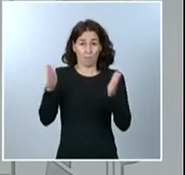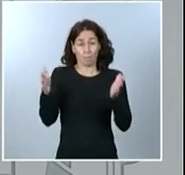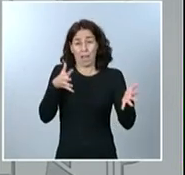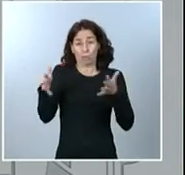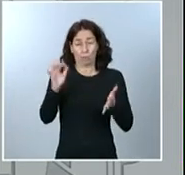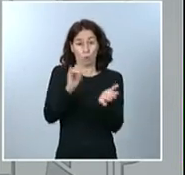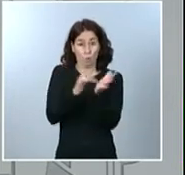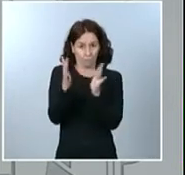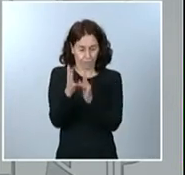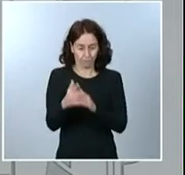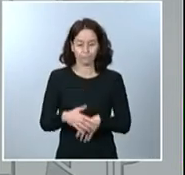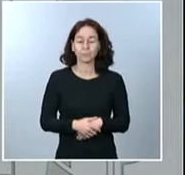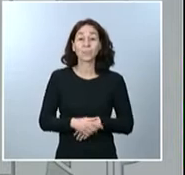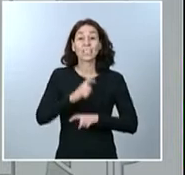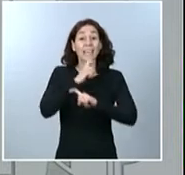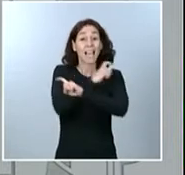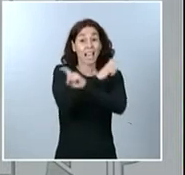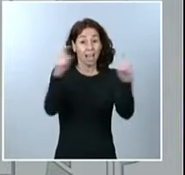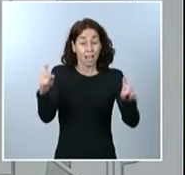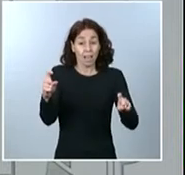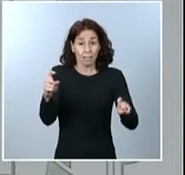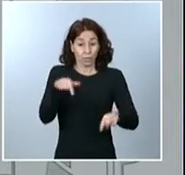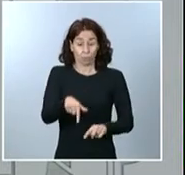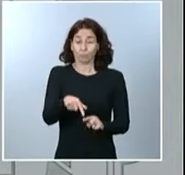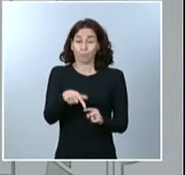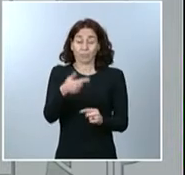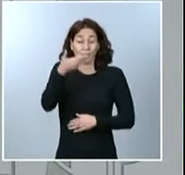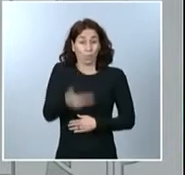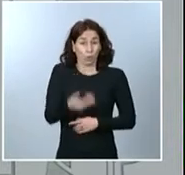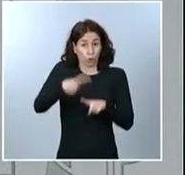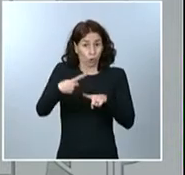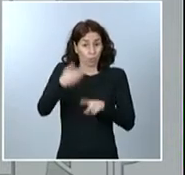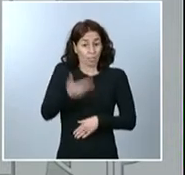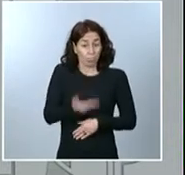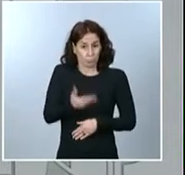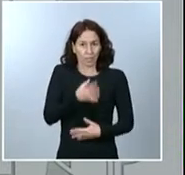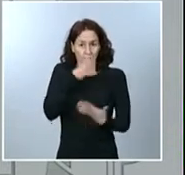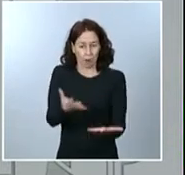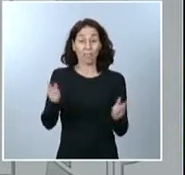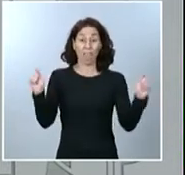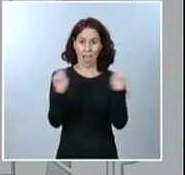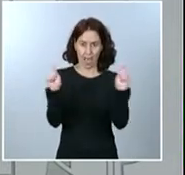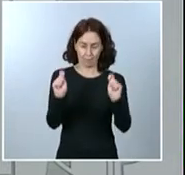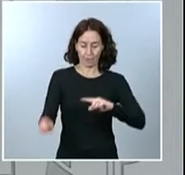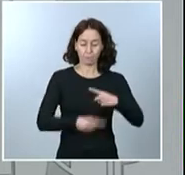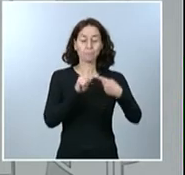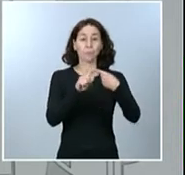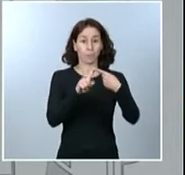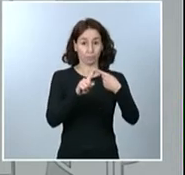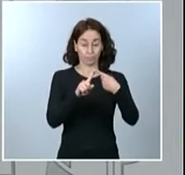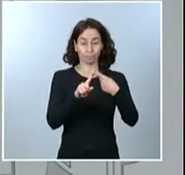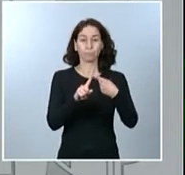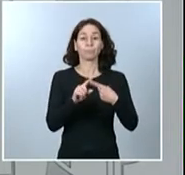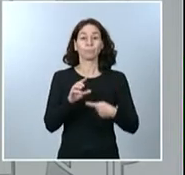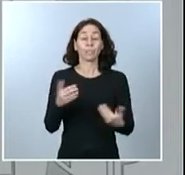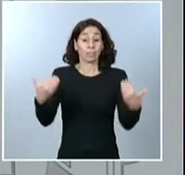en consecuencia, los elementos más importantes de este nuevo estado de alarma. En primer lugar, las autoridades delegadas serán, desde